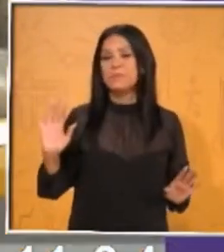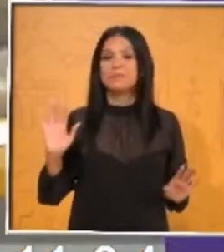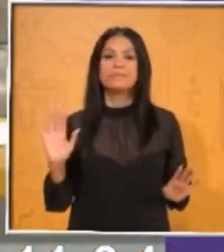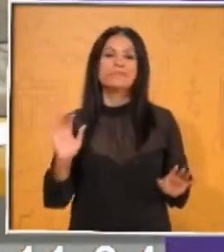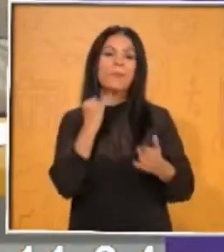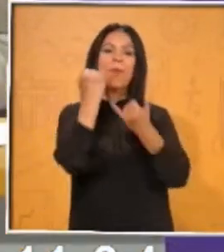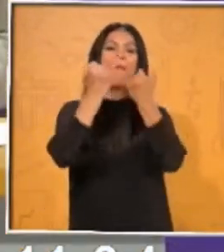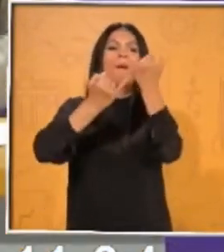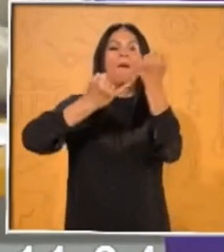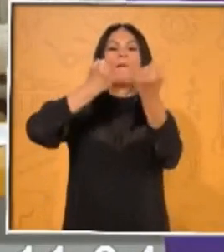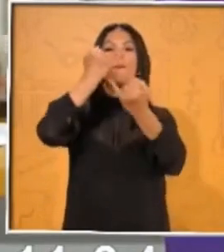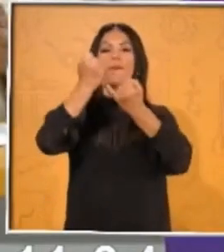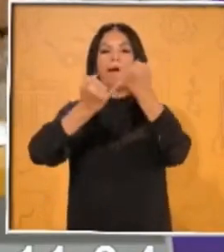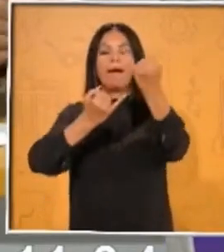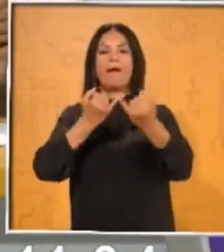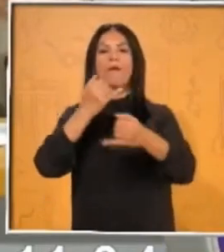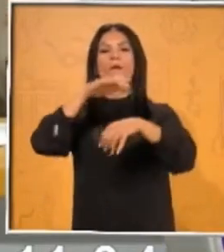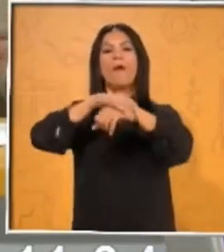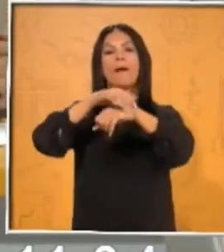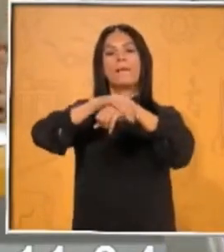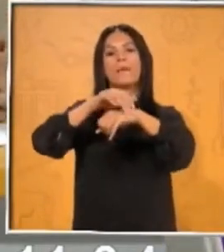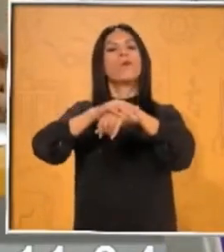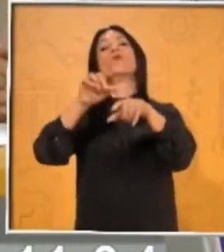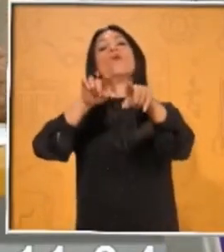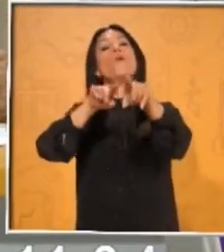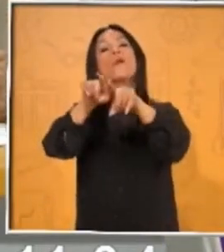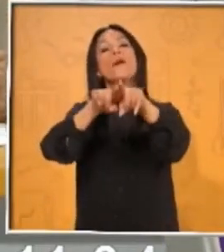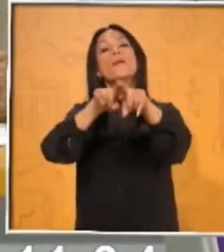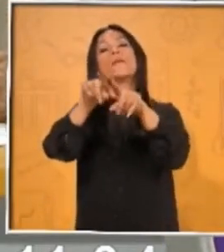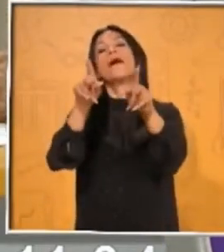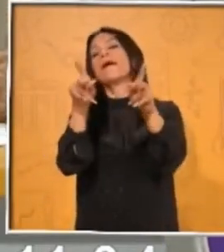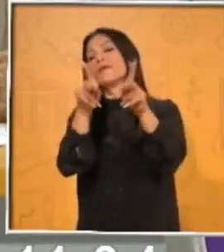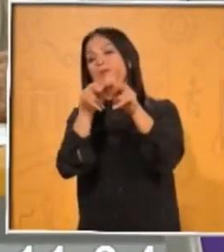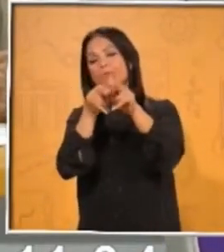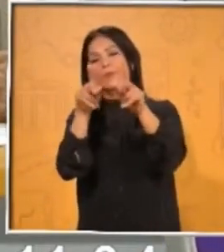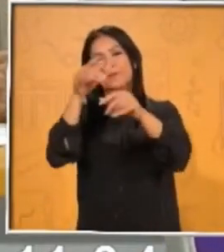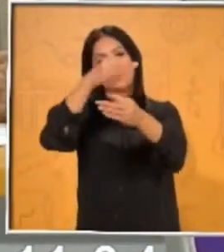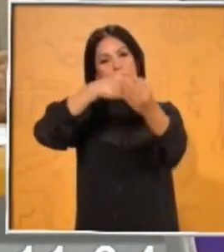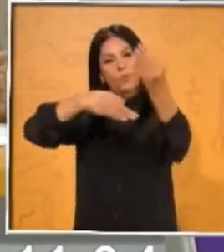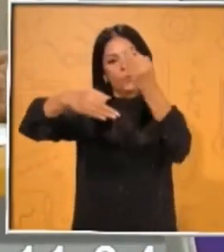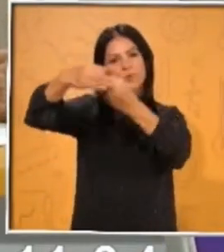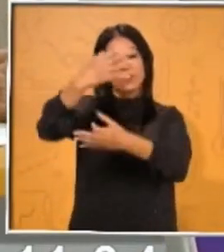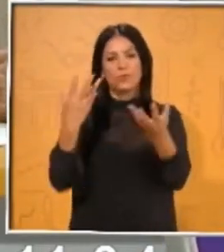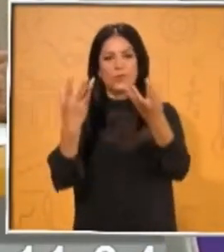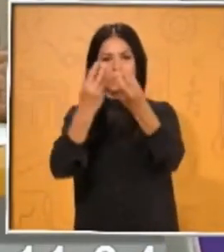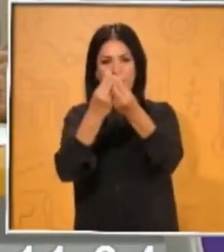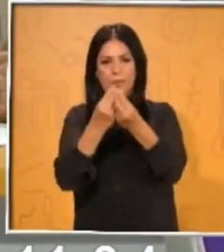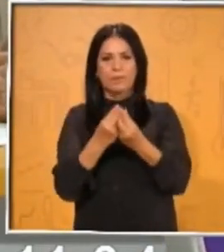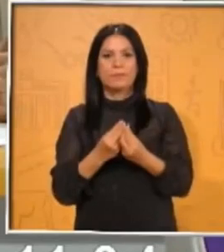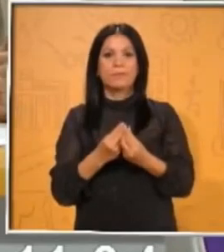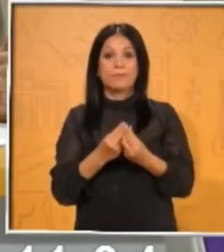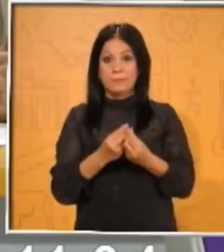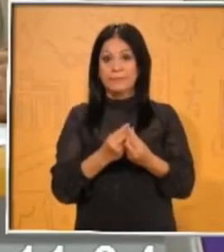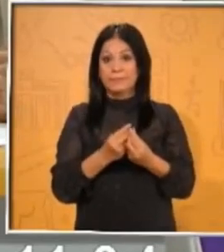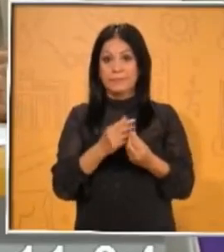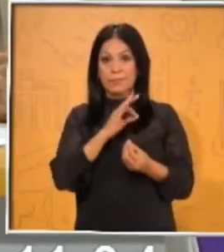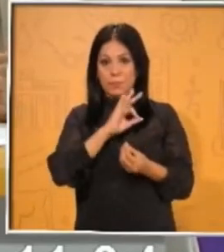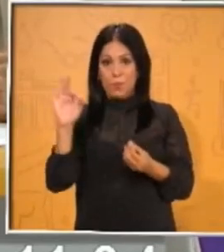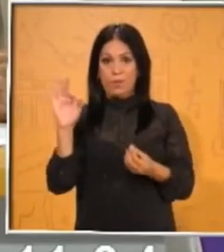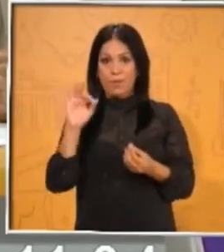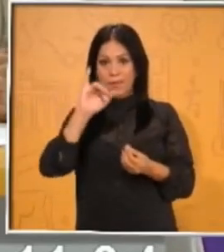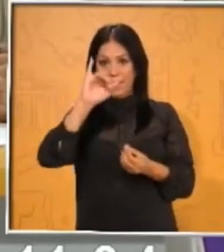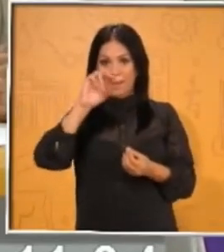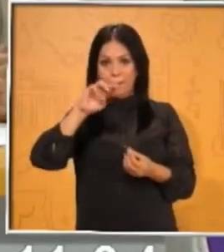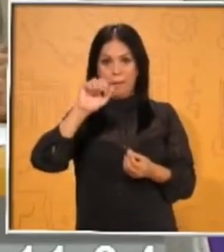los imanes podemos utilizarlos en diferentes maneras, no nada más para un tren de alta velocidad en Japón.